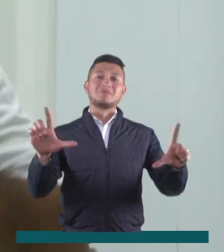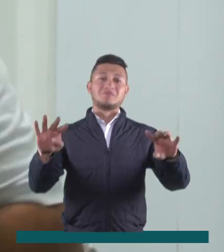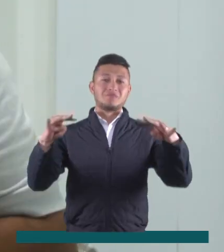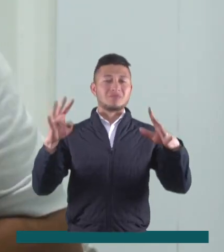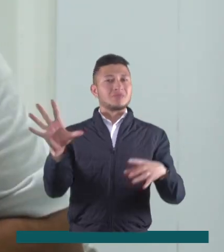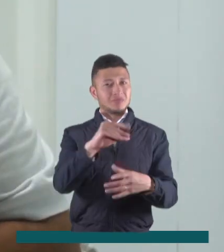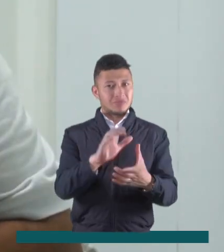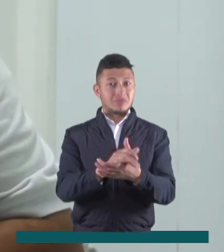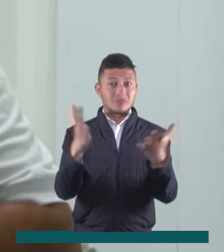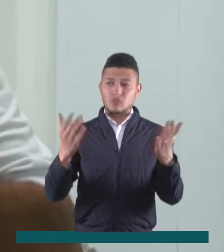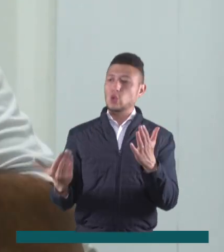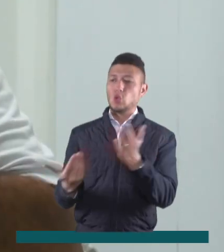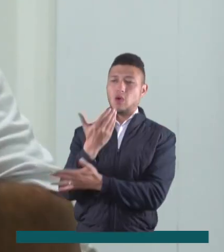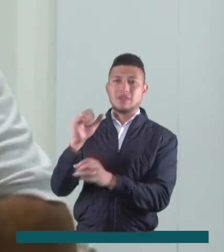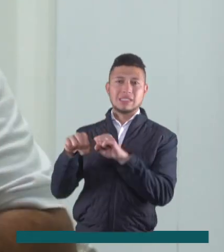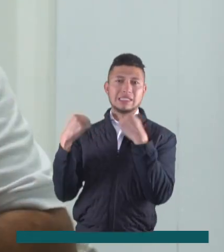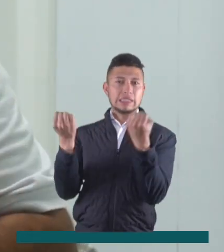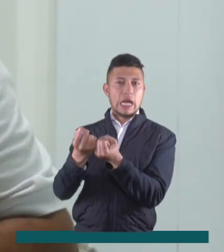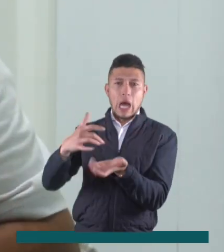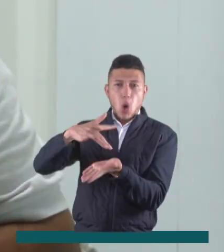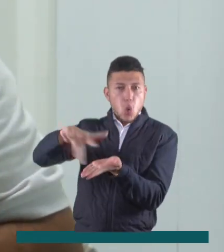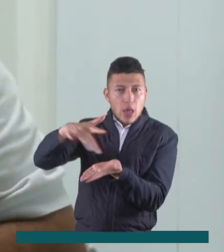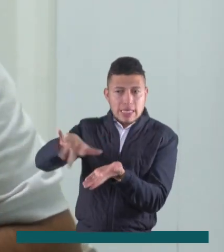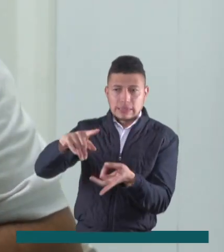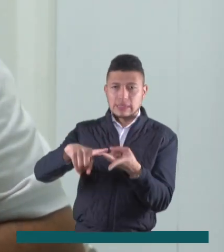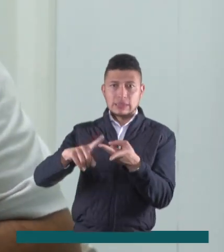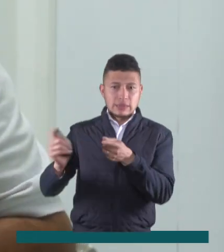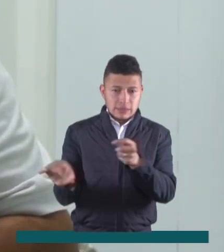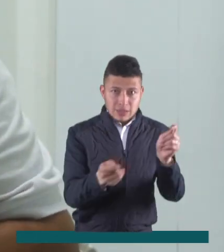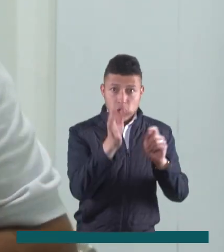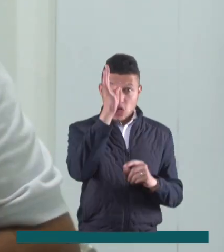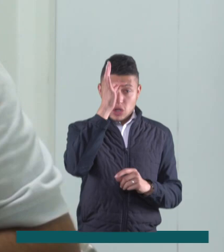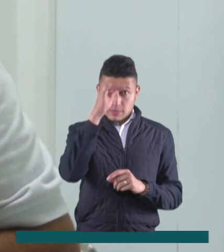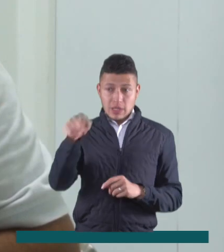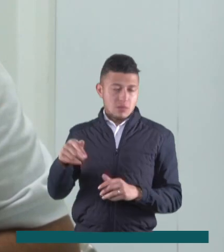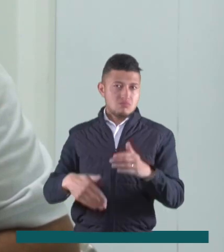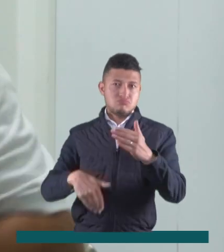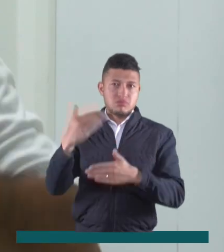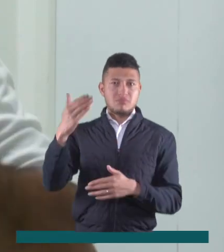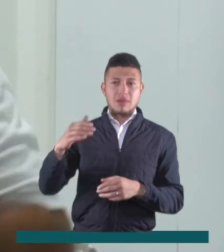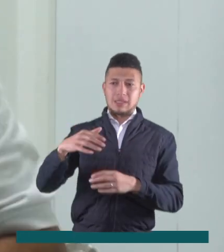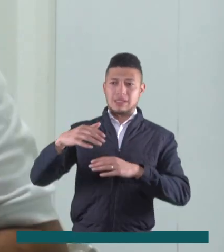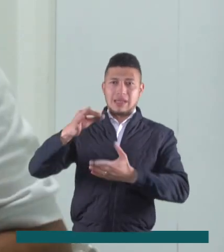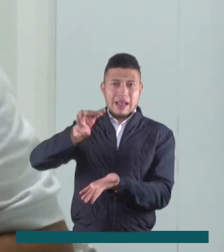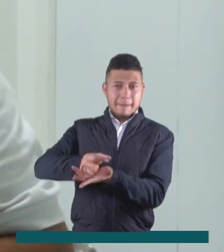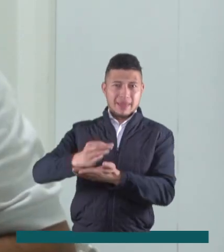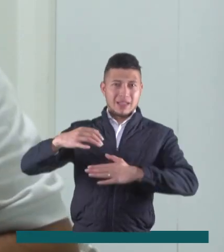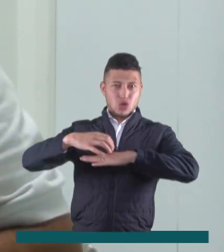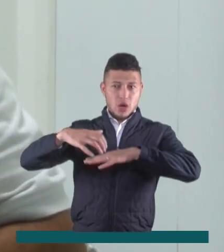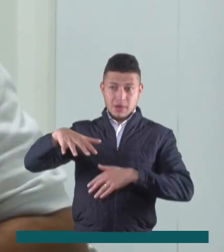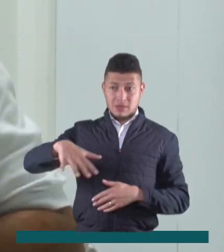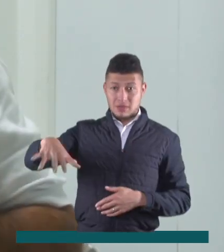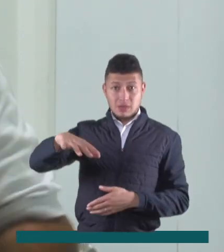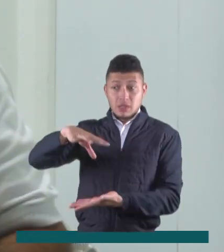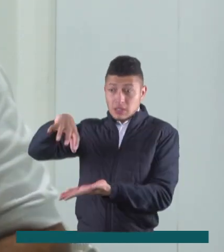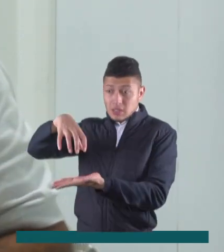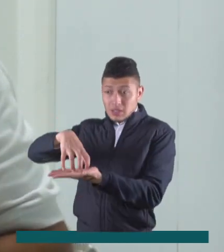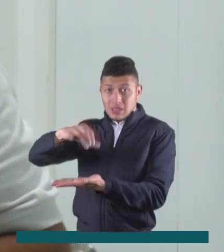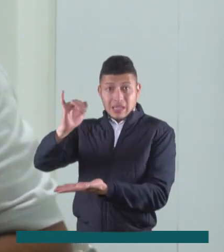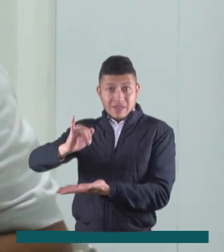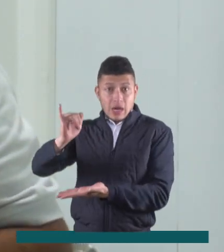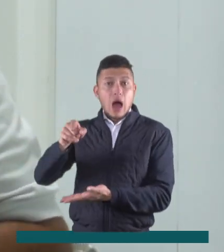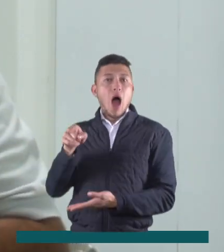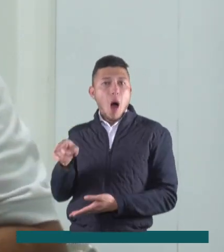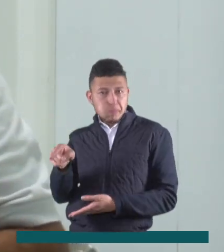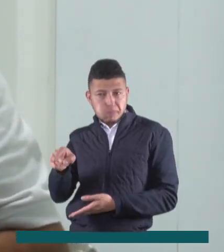Hola, Madeline y televidentes. Una nueva sala de urgencias y hospitalización fue inaugurada en la capital polimense. La nueva unidad de